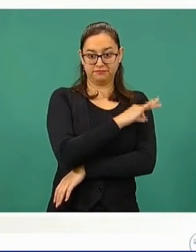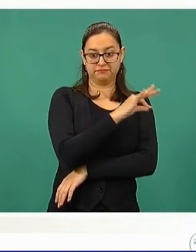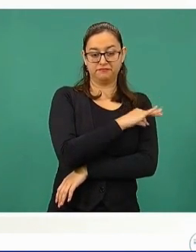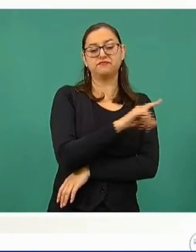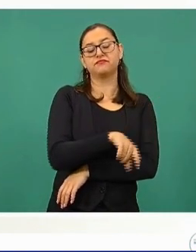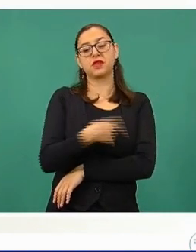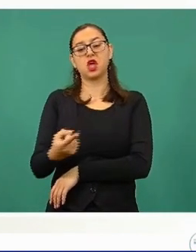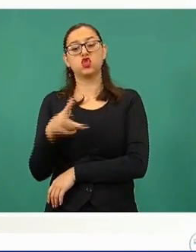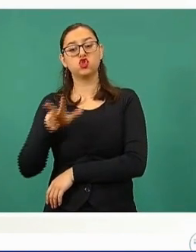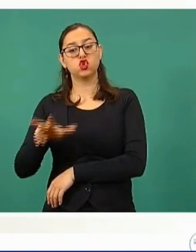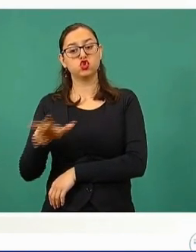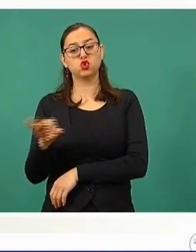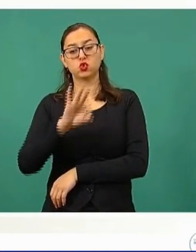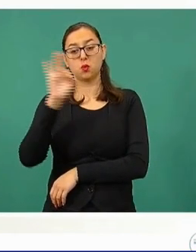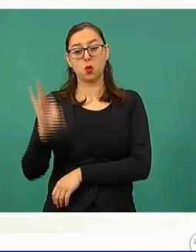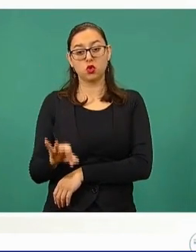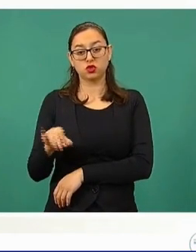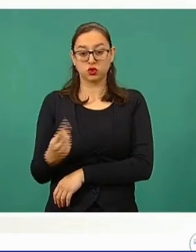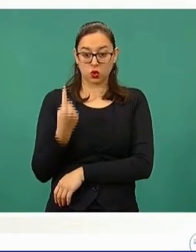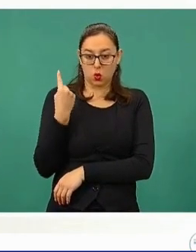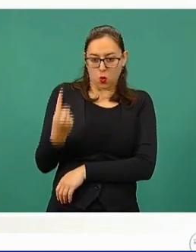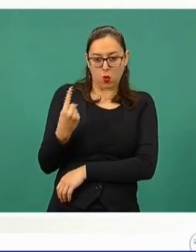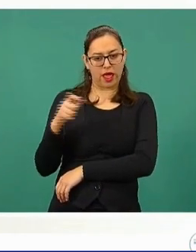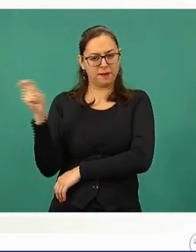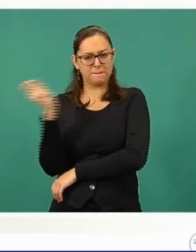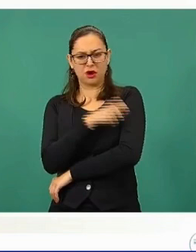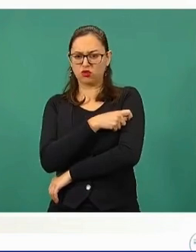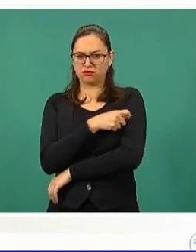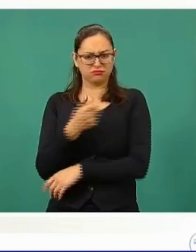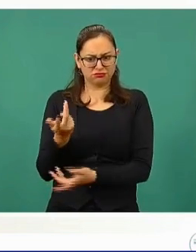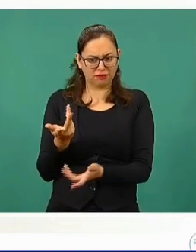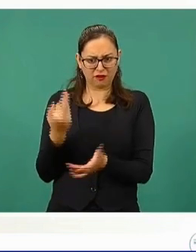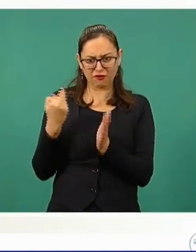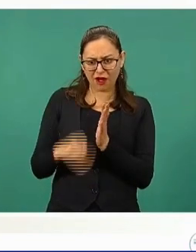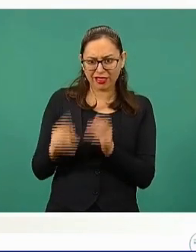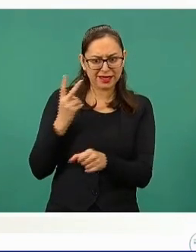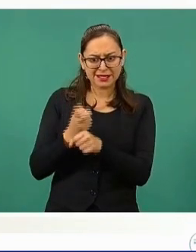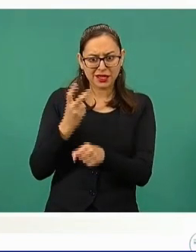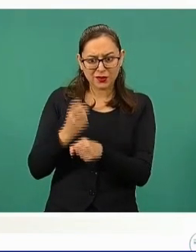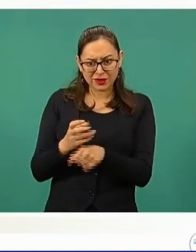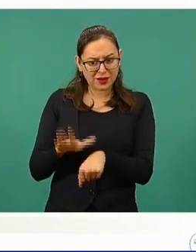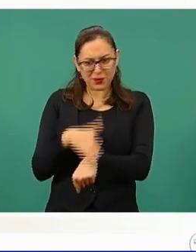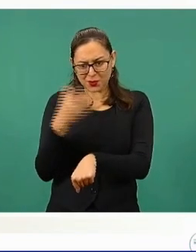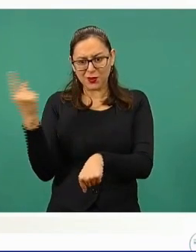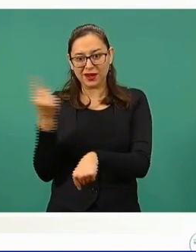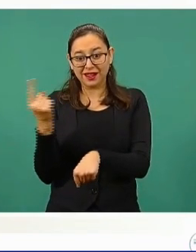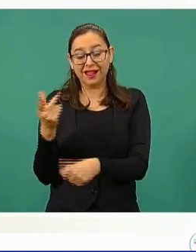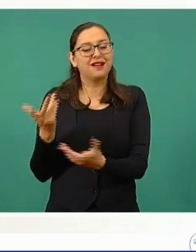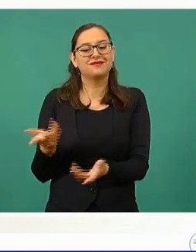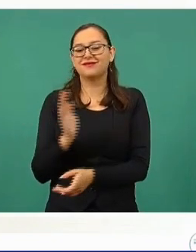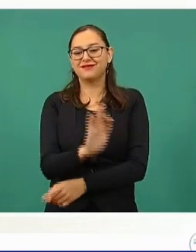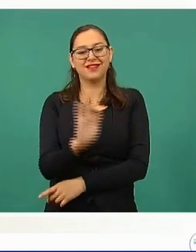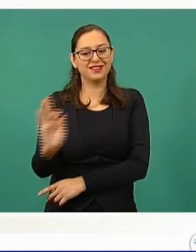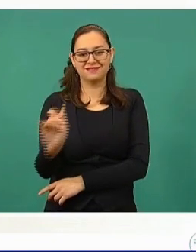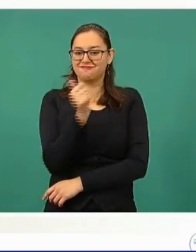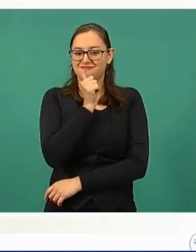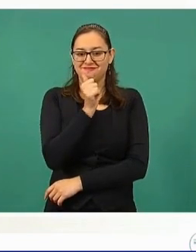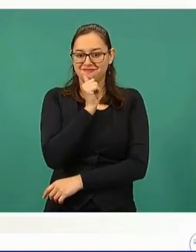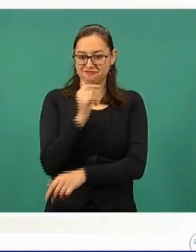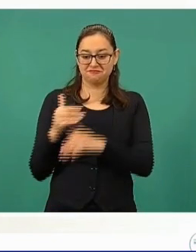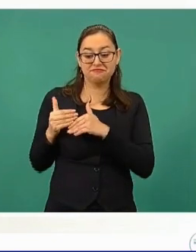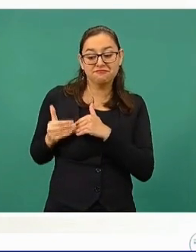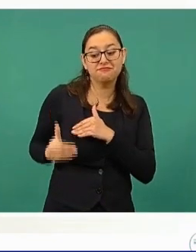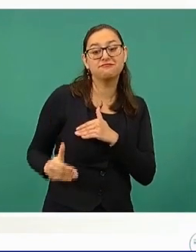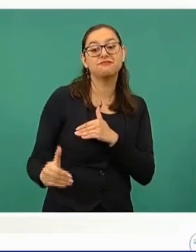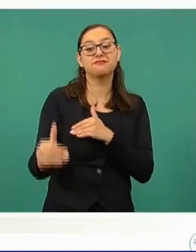completar el esquema es porque en el calendario de vacunación individual para cada persona estamos en espera que se completen los días